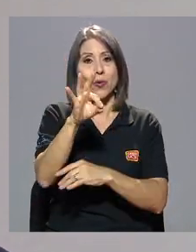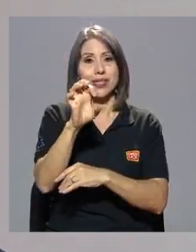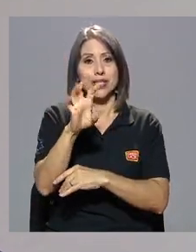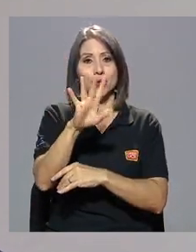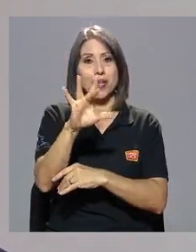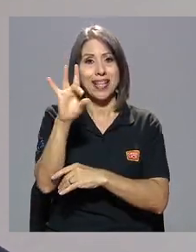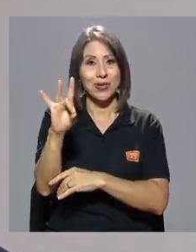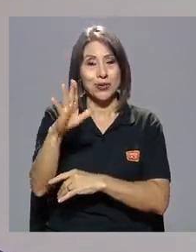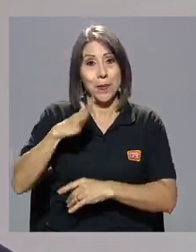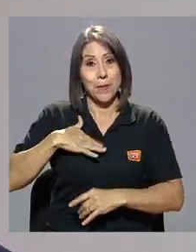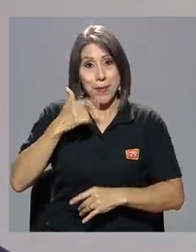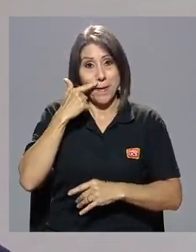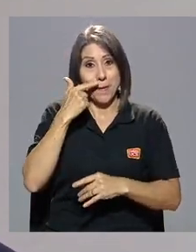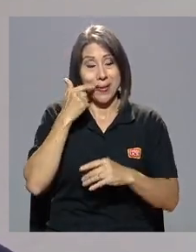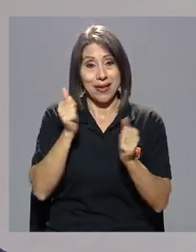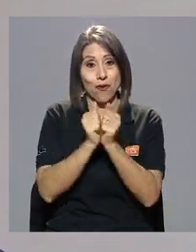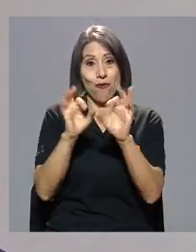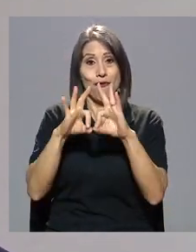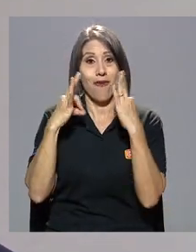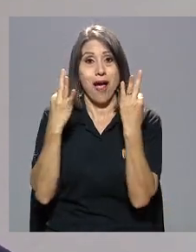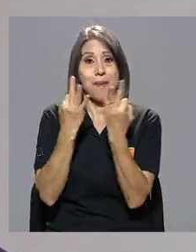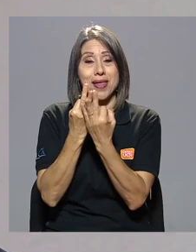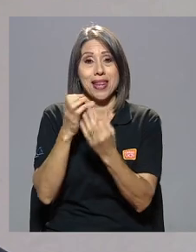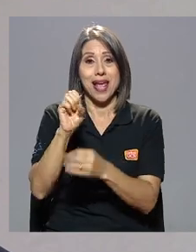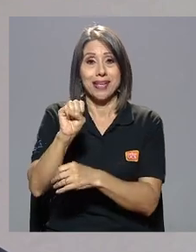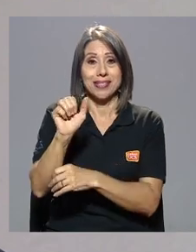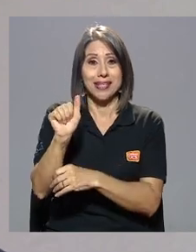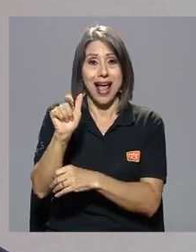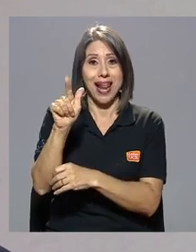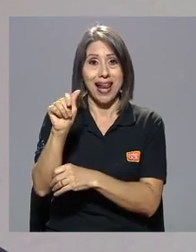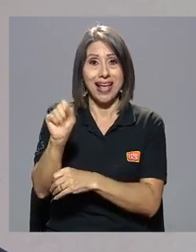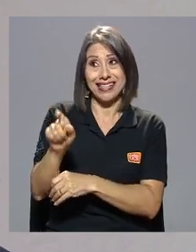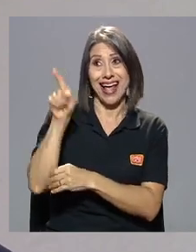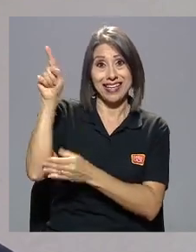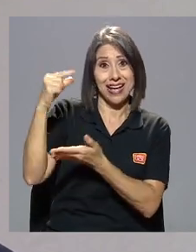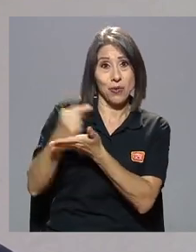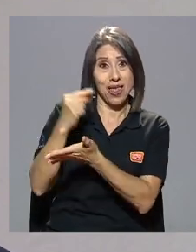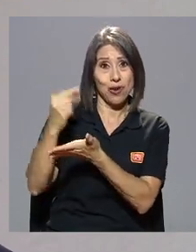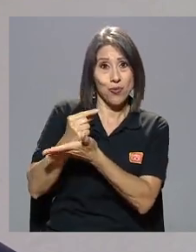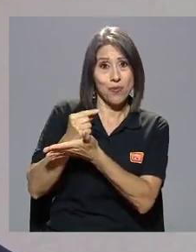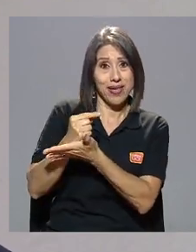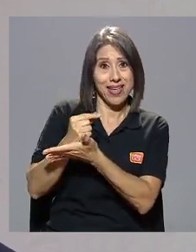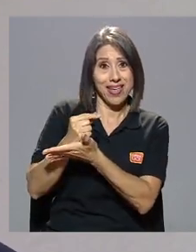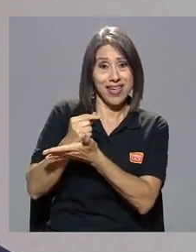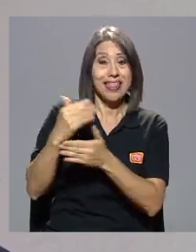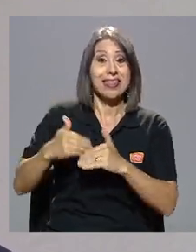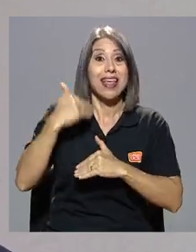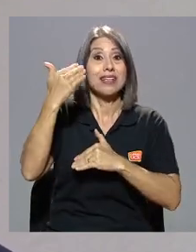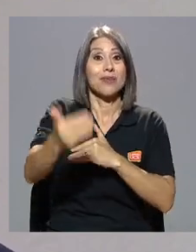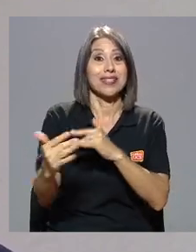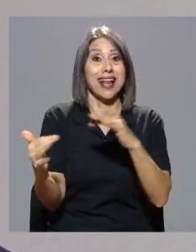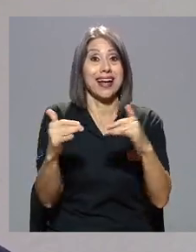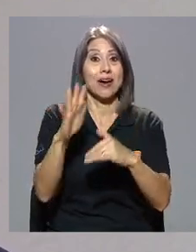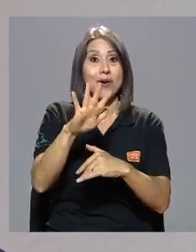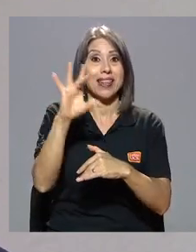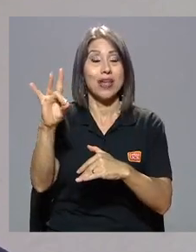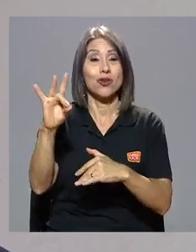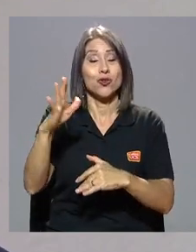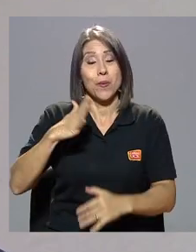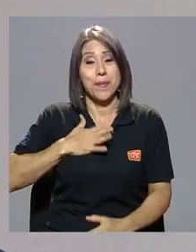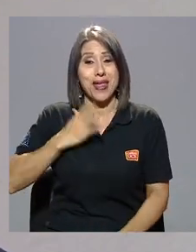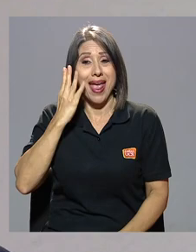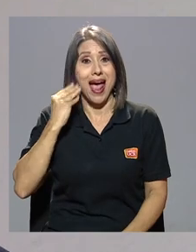mi padre vivía junto con toda la familia Salas allá en Guadalupe, en una casona. Después del 48, mi abuelo fue